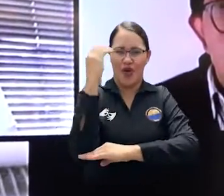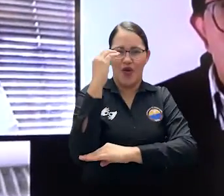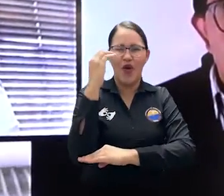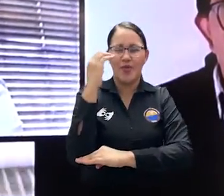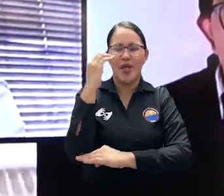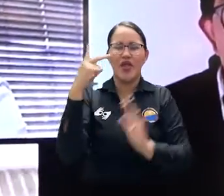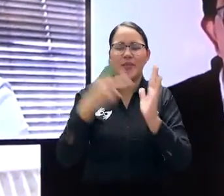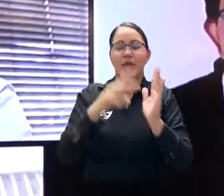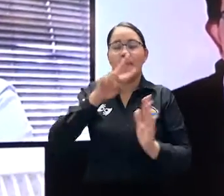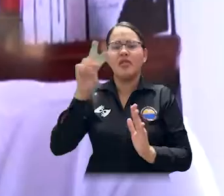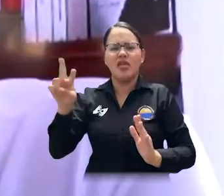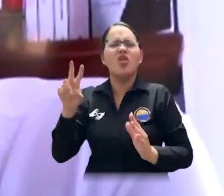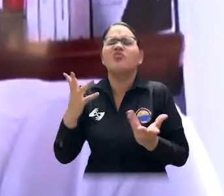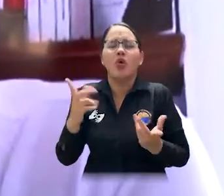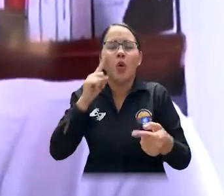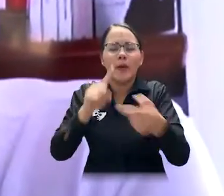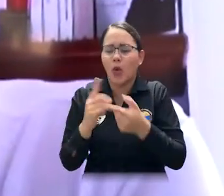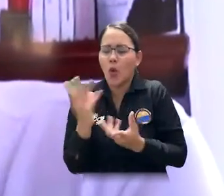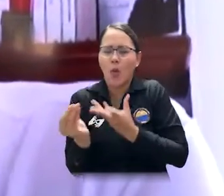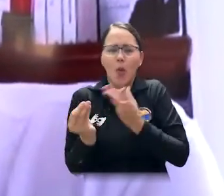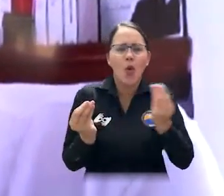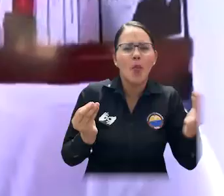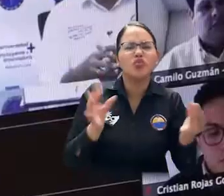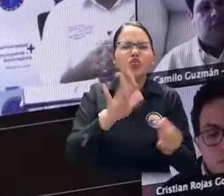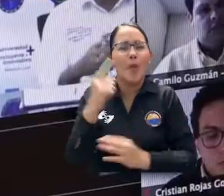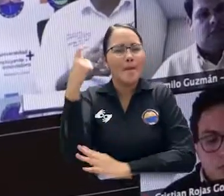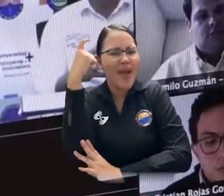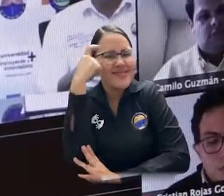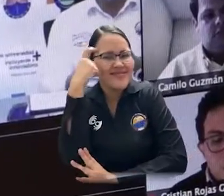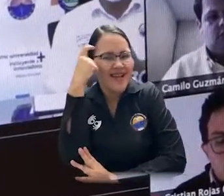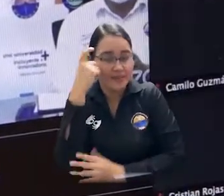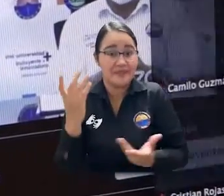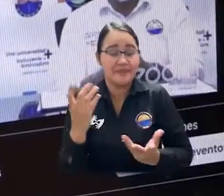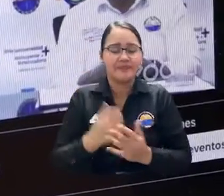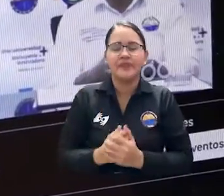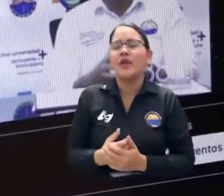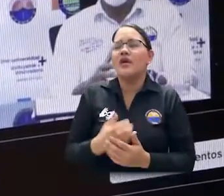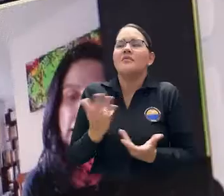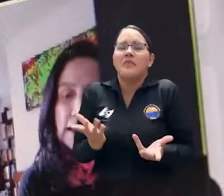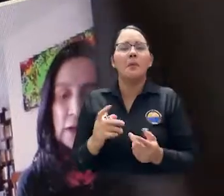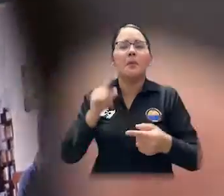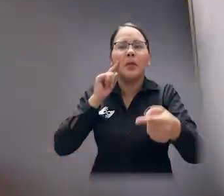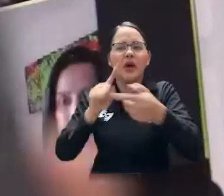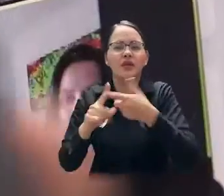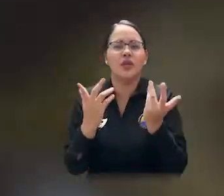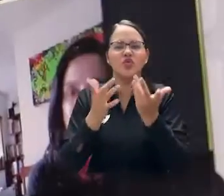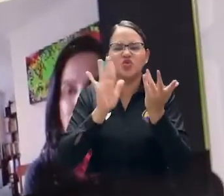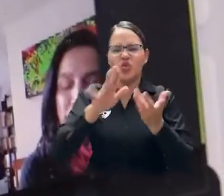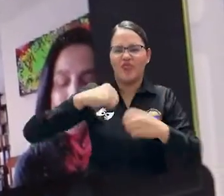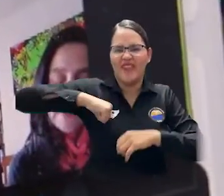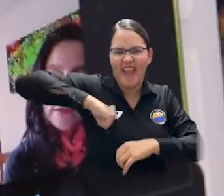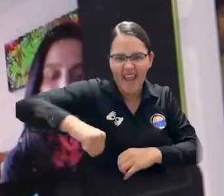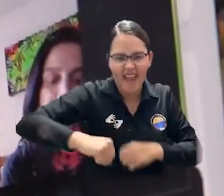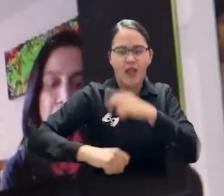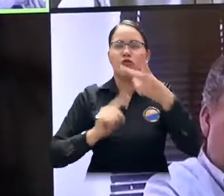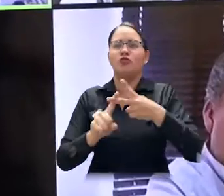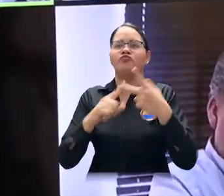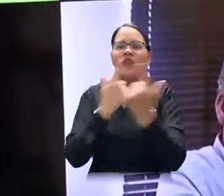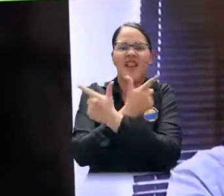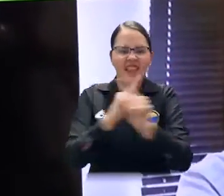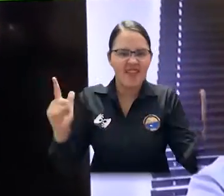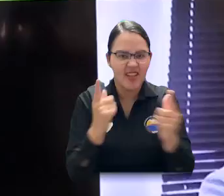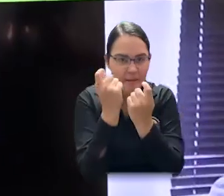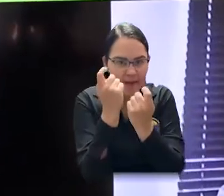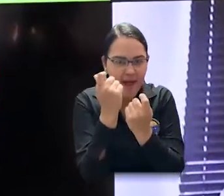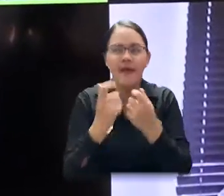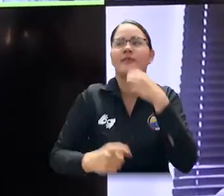Cabe mencionar que Visión Colombia 2022 es un proyecto que nace de la unión de varios Centros de Pensamiento, que reúne el